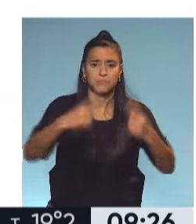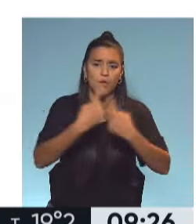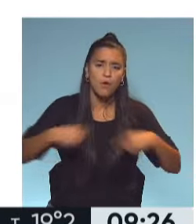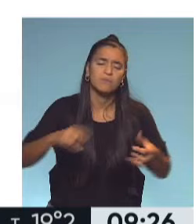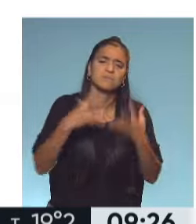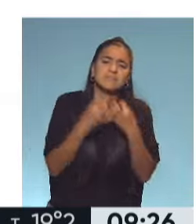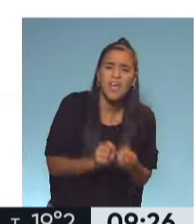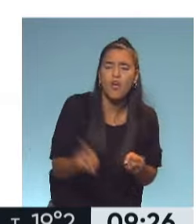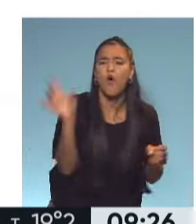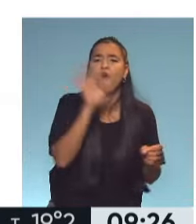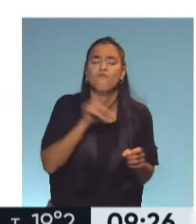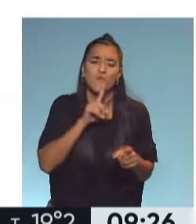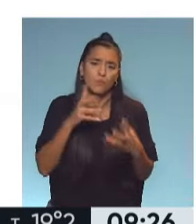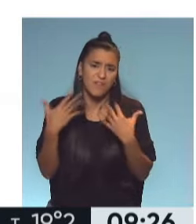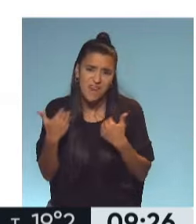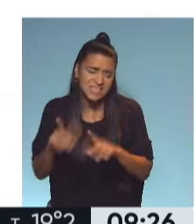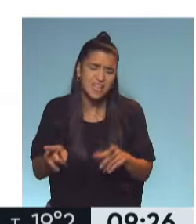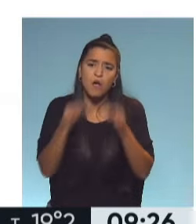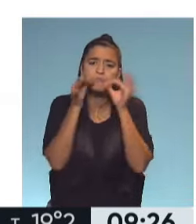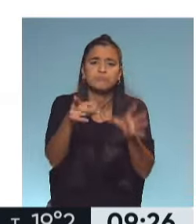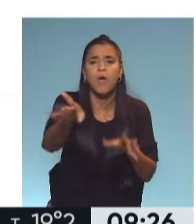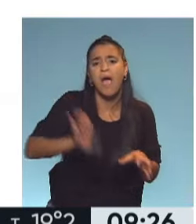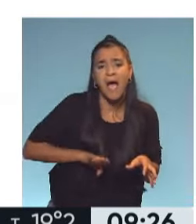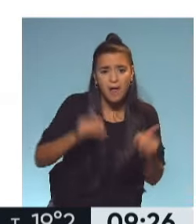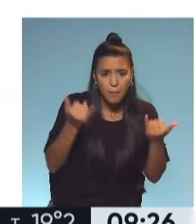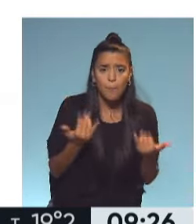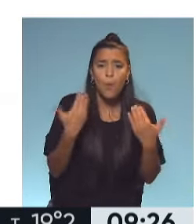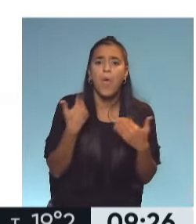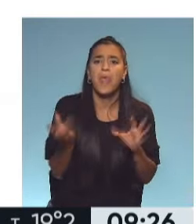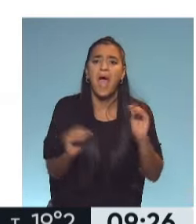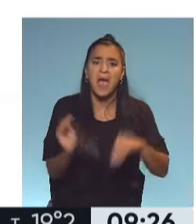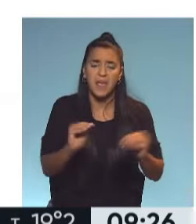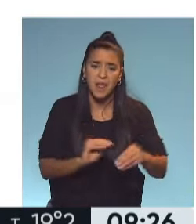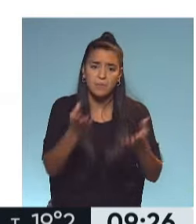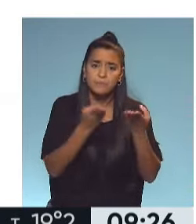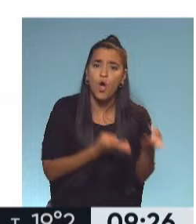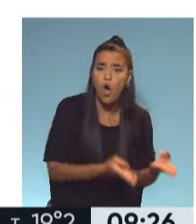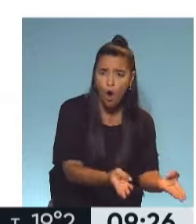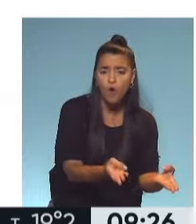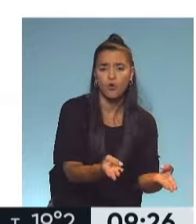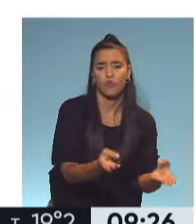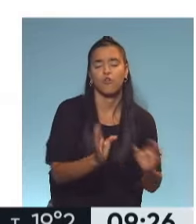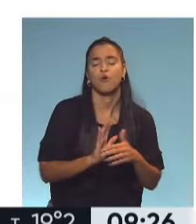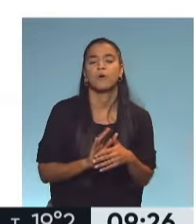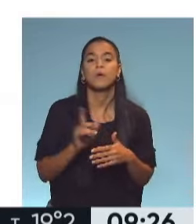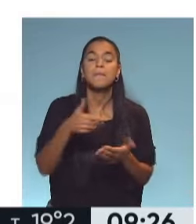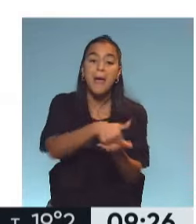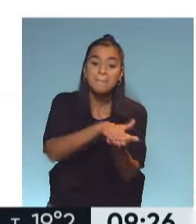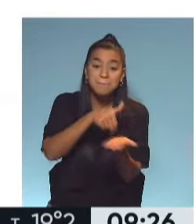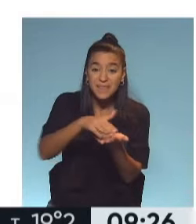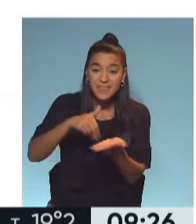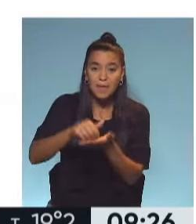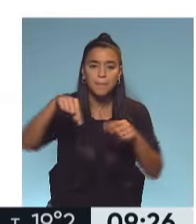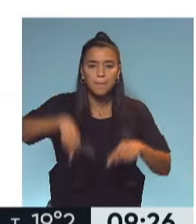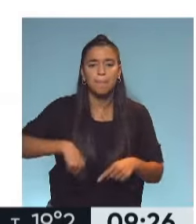seco, fruta fresca, lo que tengas ganas se lo podemos agregar a esta preparación que la vamos a llevar al horno unos minutos más. y para pintarla como acá